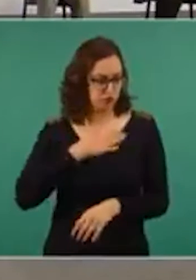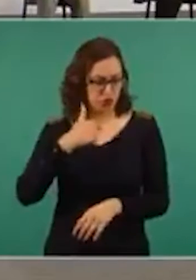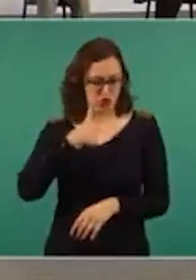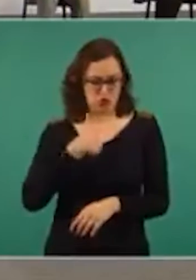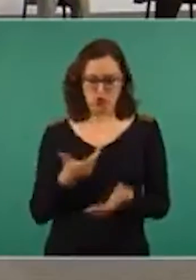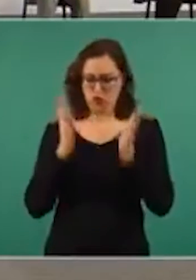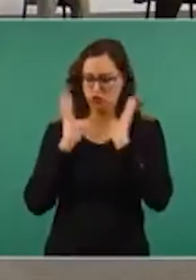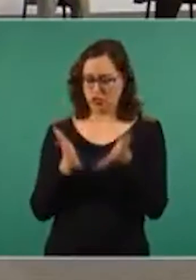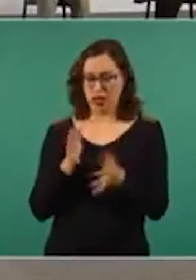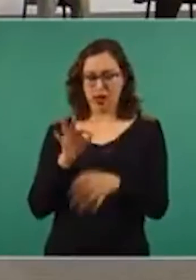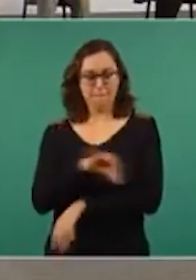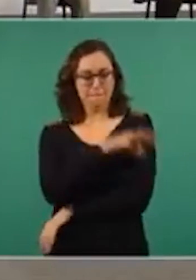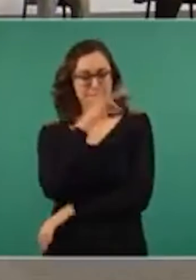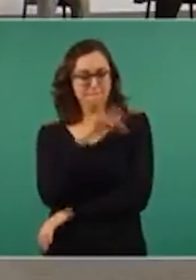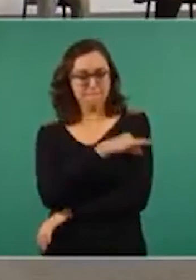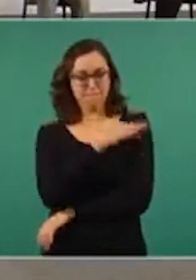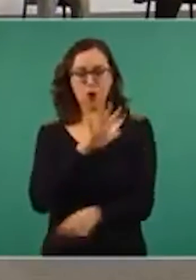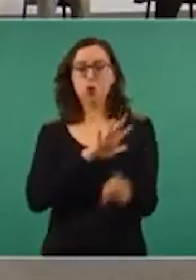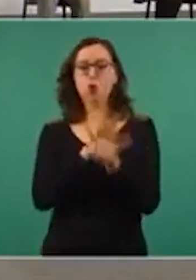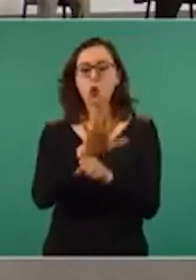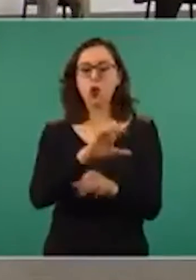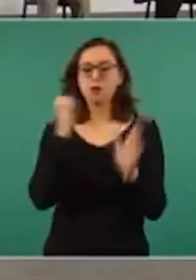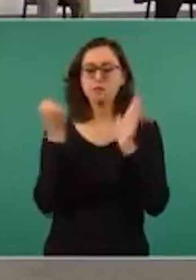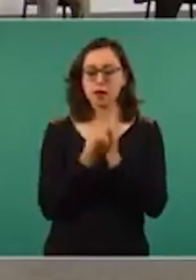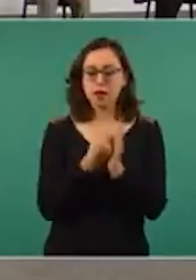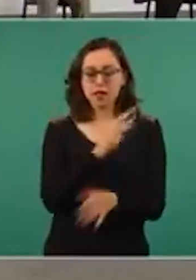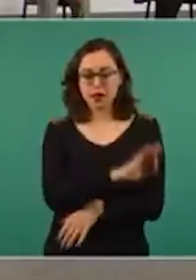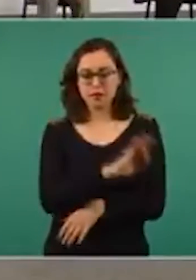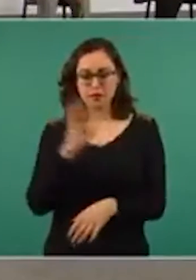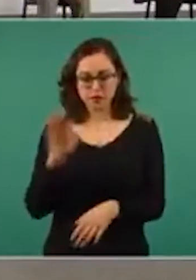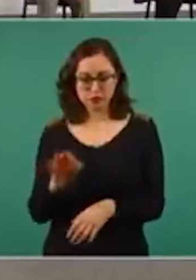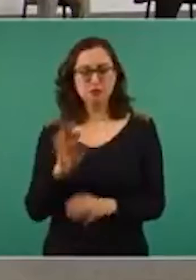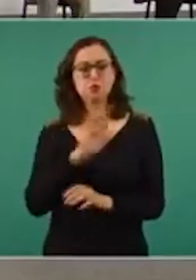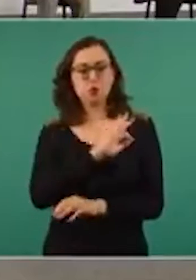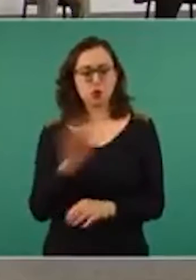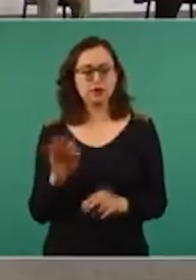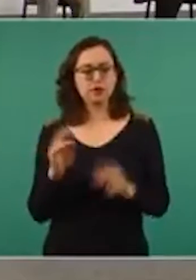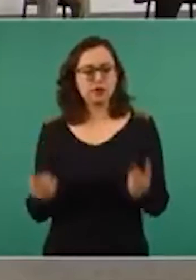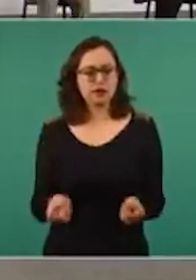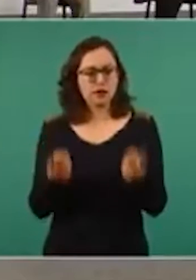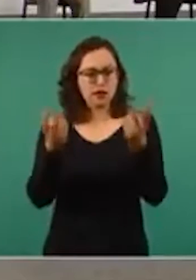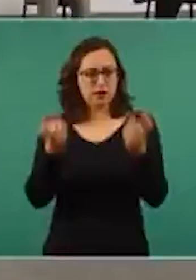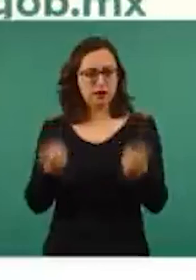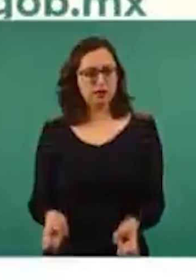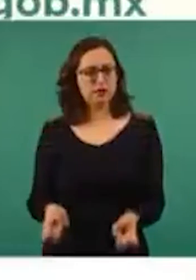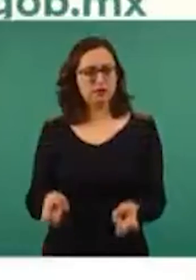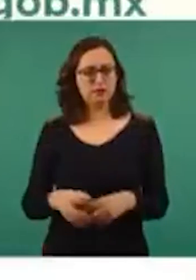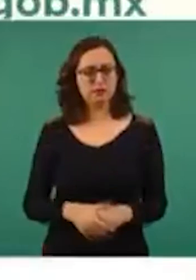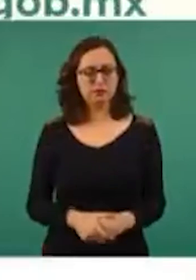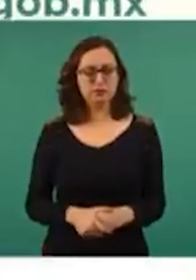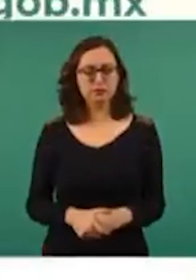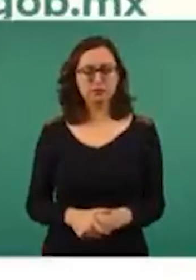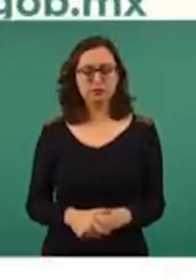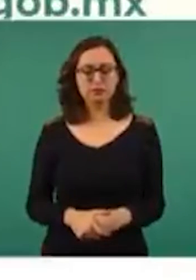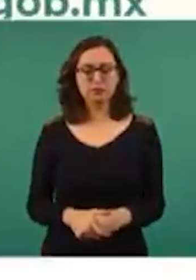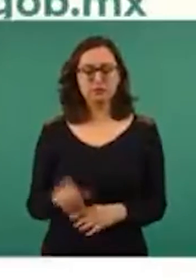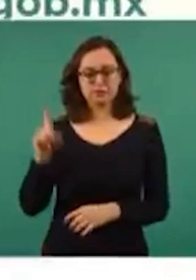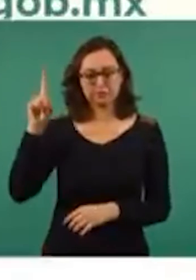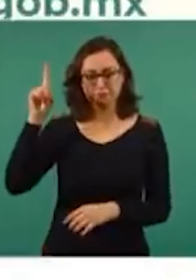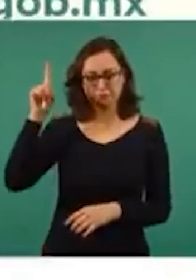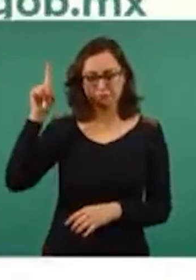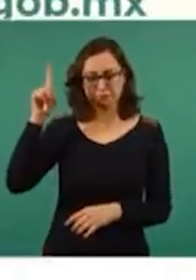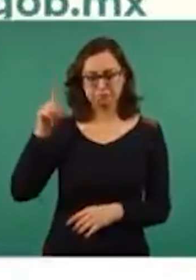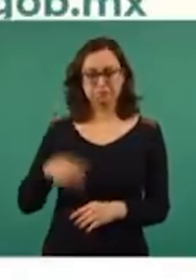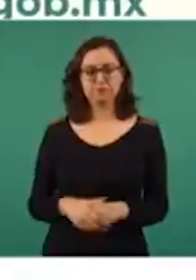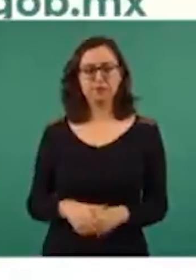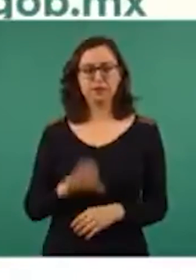vacunada y con qué vacuna y en qué fechas, aquí está. Es una página diferente, pero muy simple de